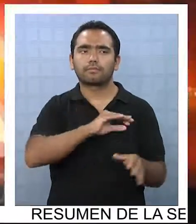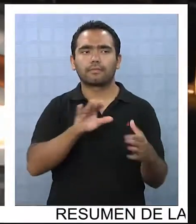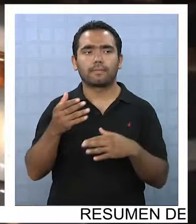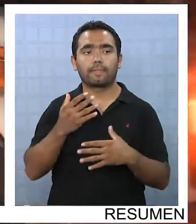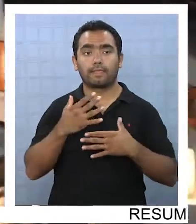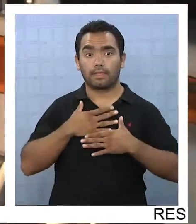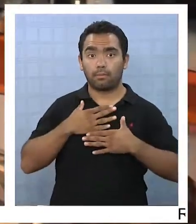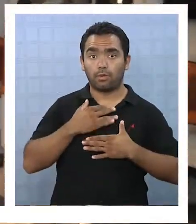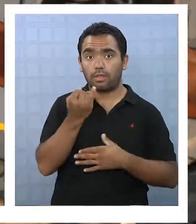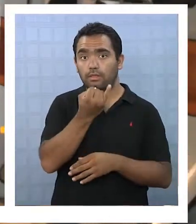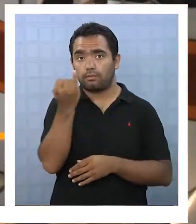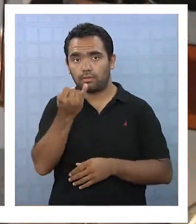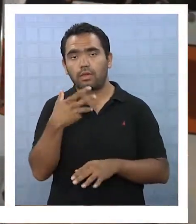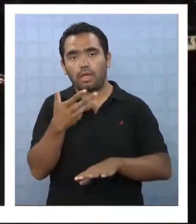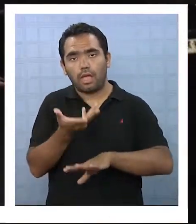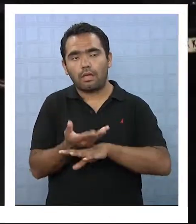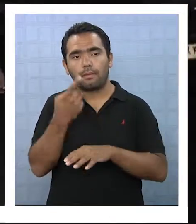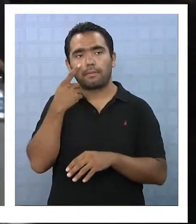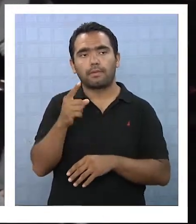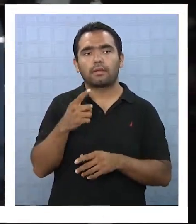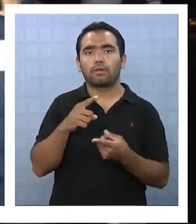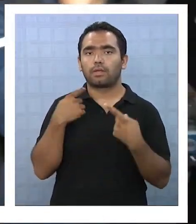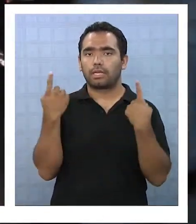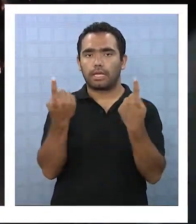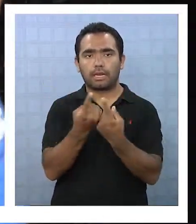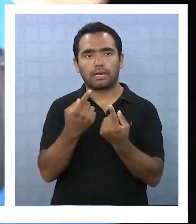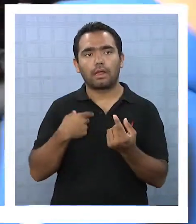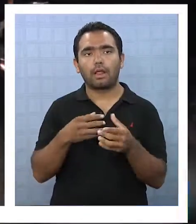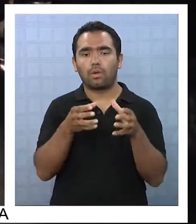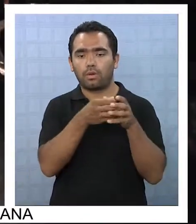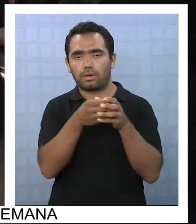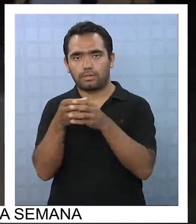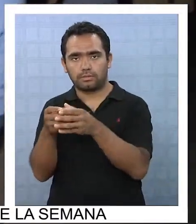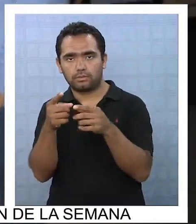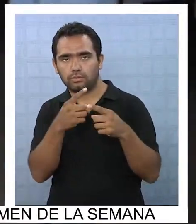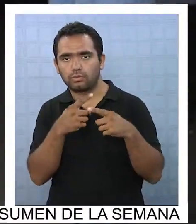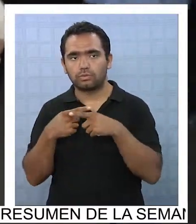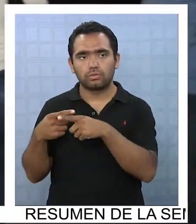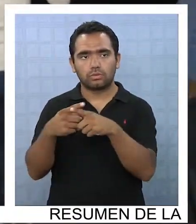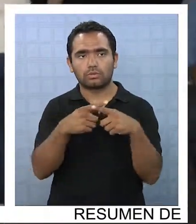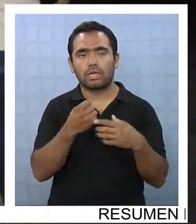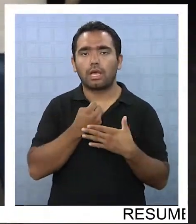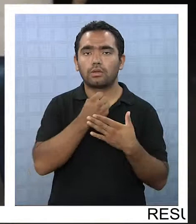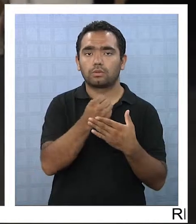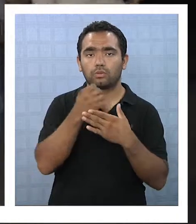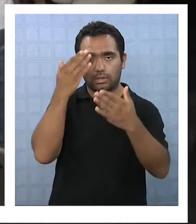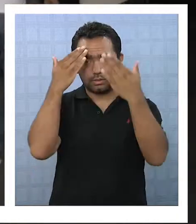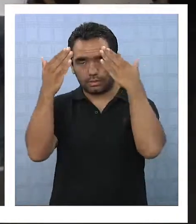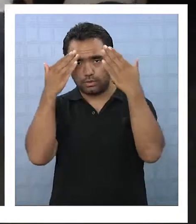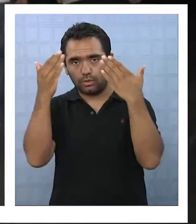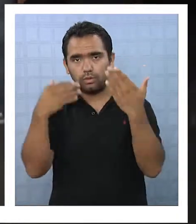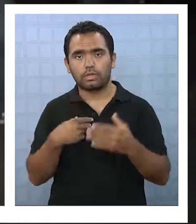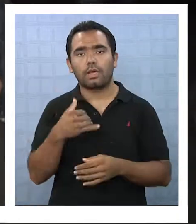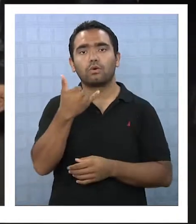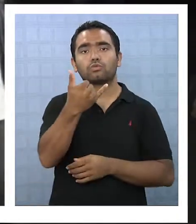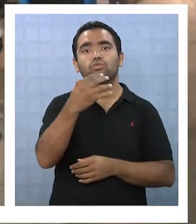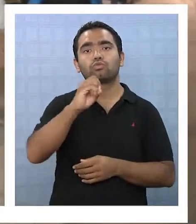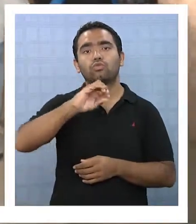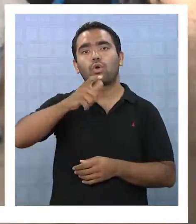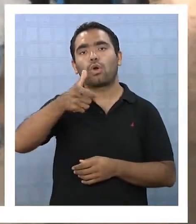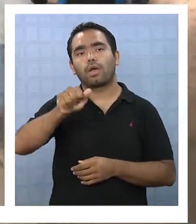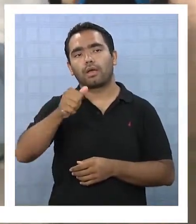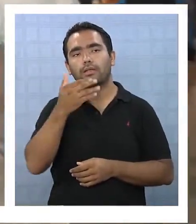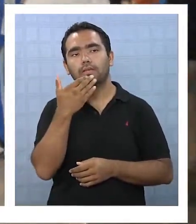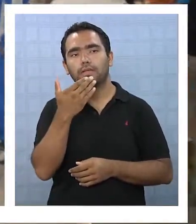individuales se mantienen y en lo colectivo algunas organizaciones sociales desarrollan acciones de ayuda psicológica o yoga, no sin antes